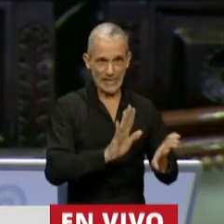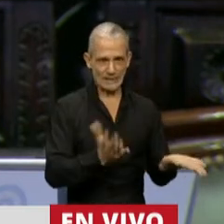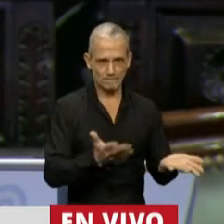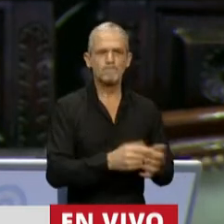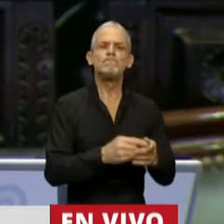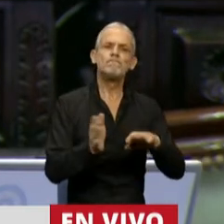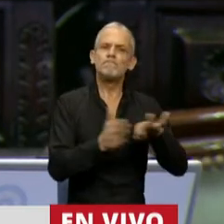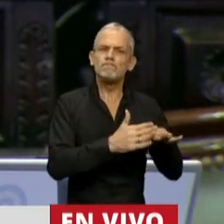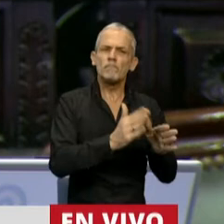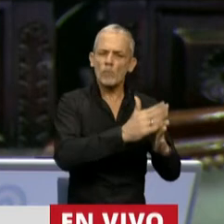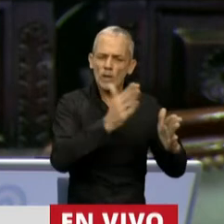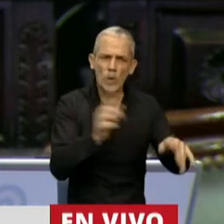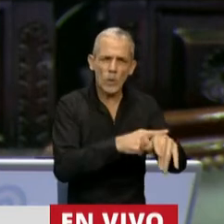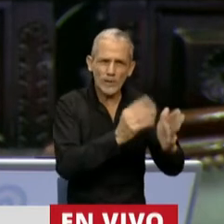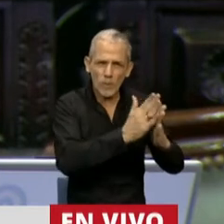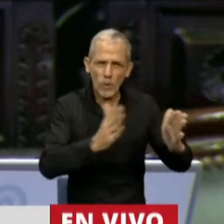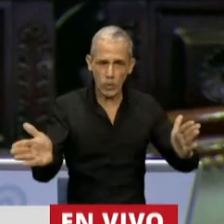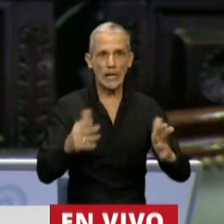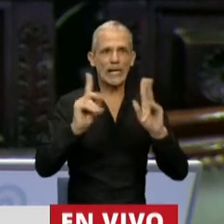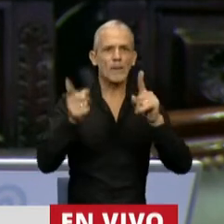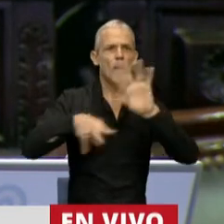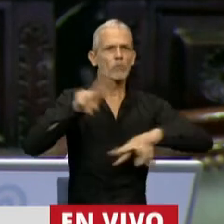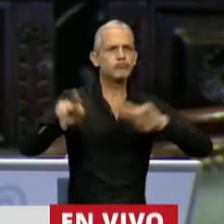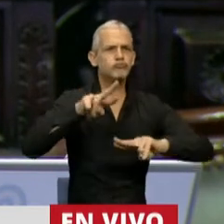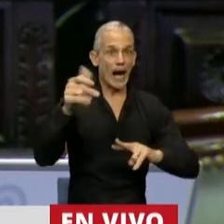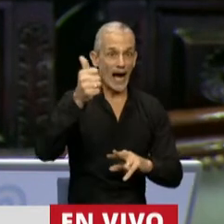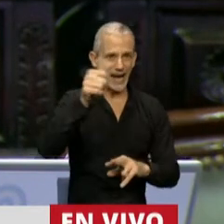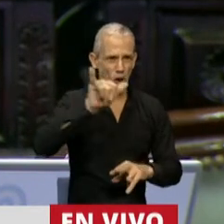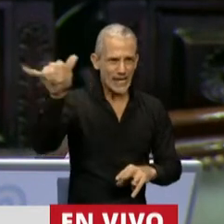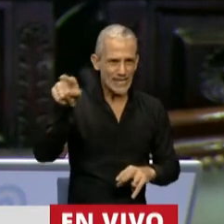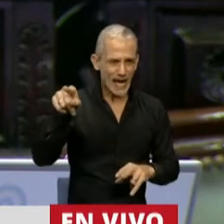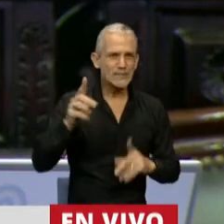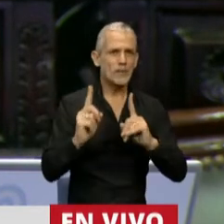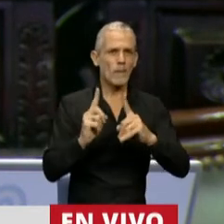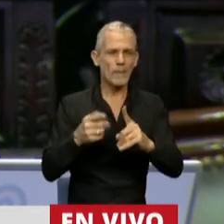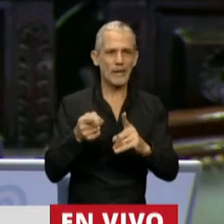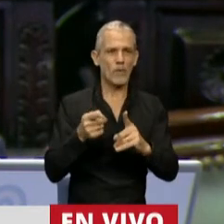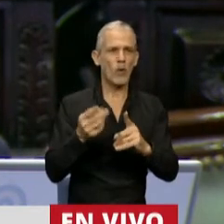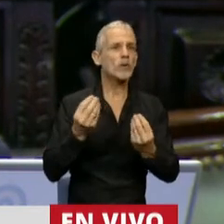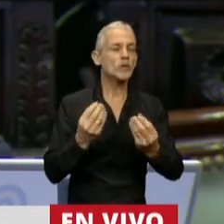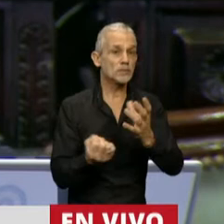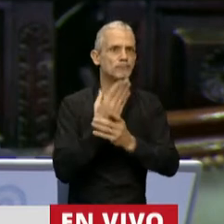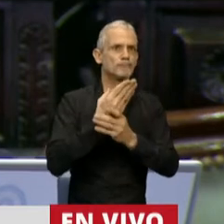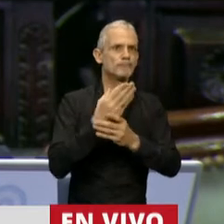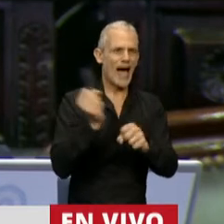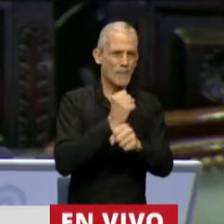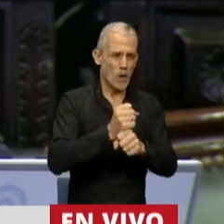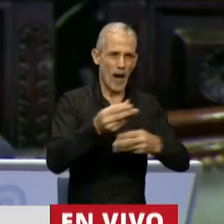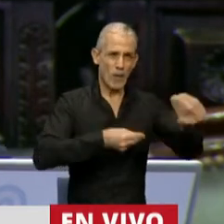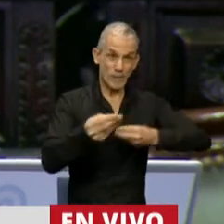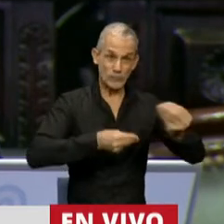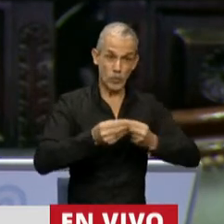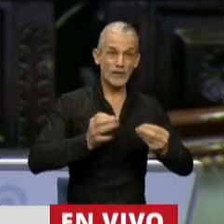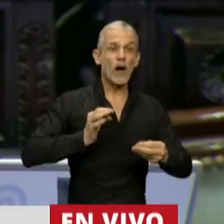Posteriormente, se buscó hacer esto también con Aerolíneas mismo a partir de la sanción del presupuesto para el año